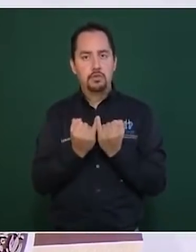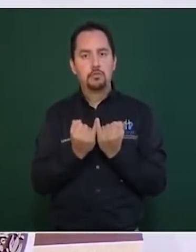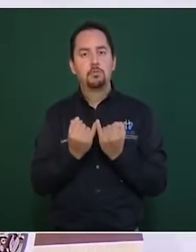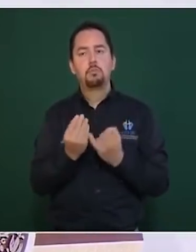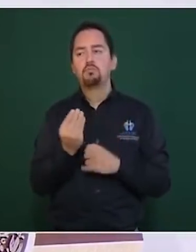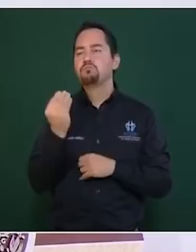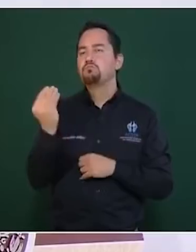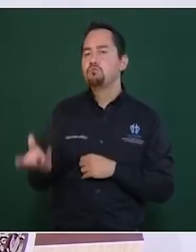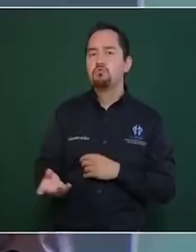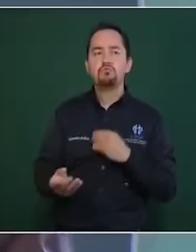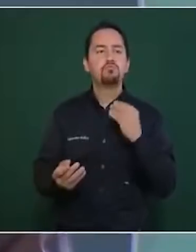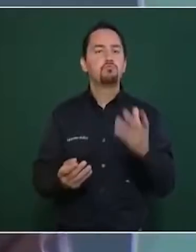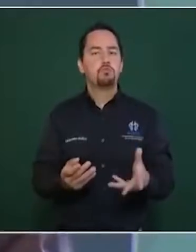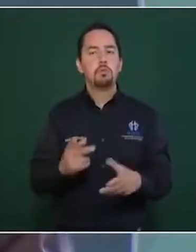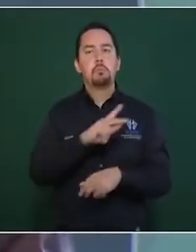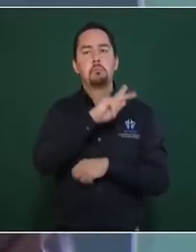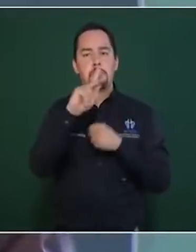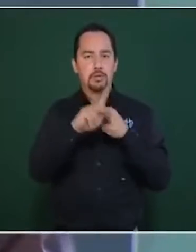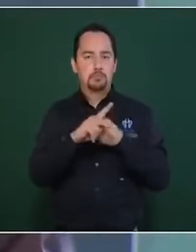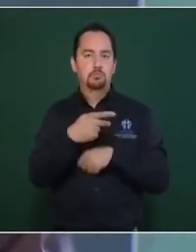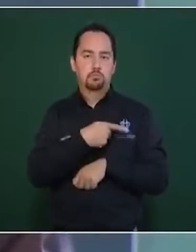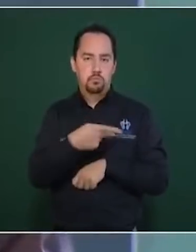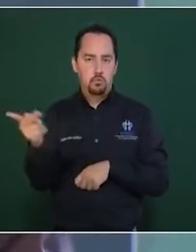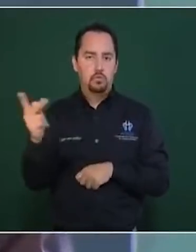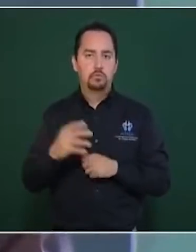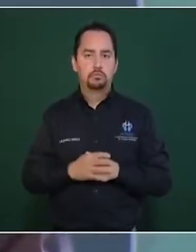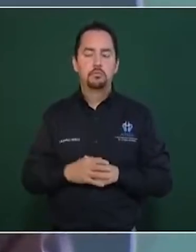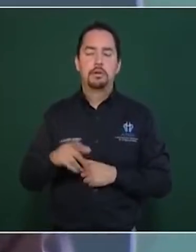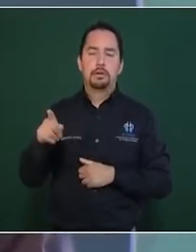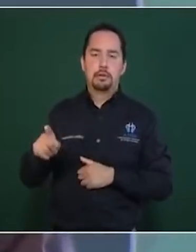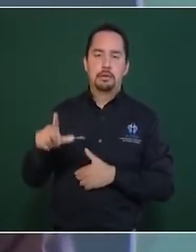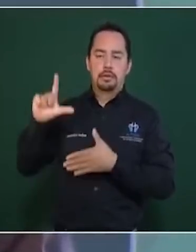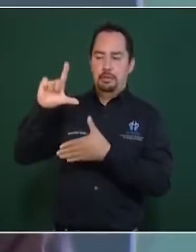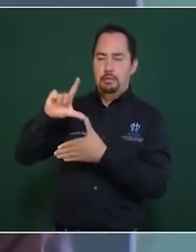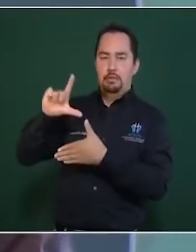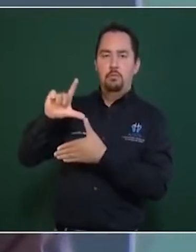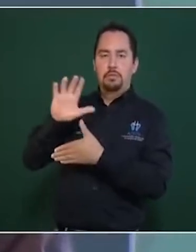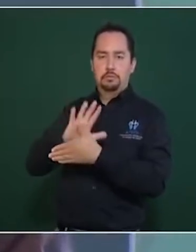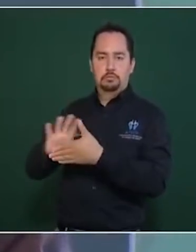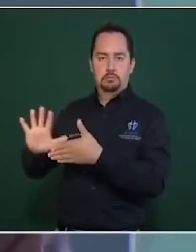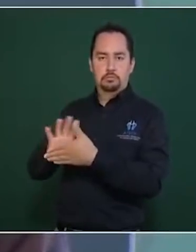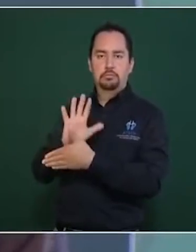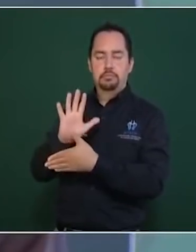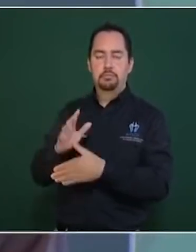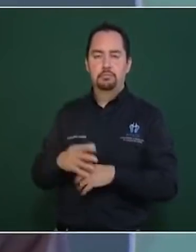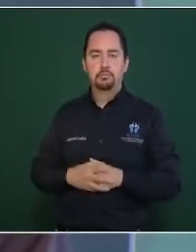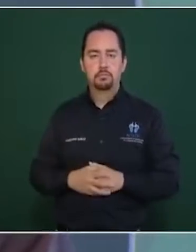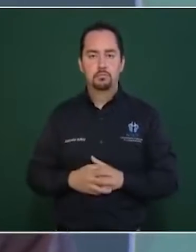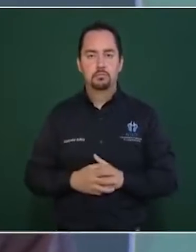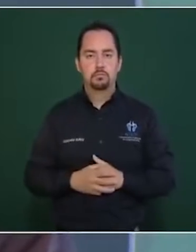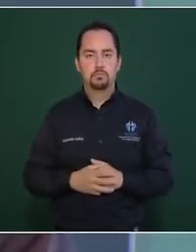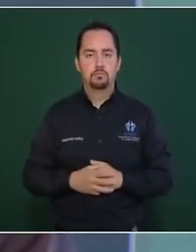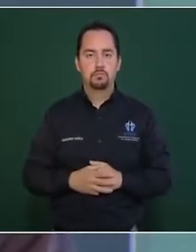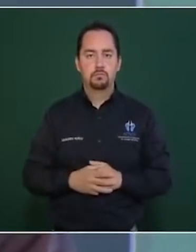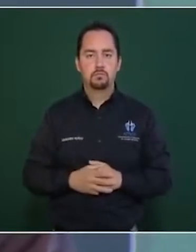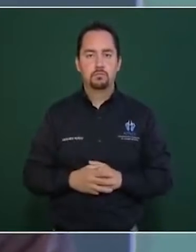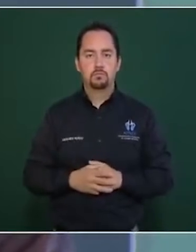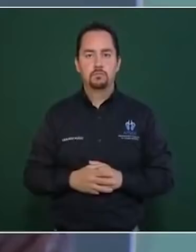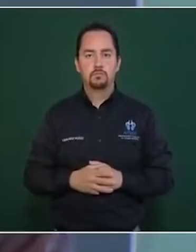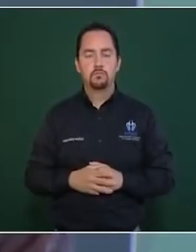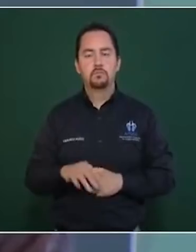vacunas a países pobres de América Latina y del Caribe, pero sí se va